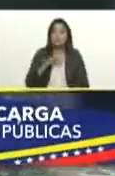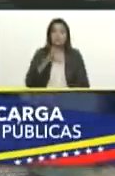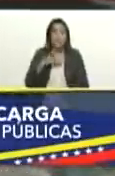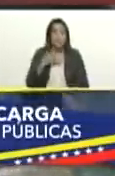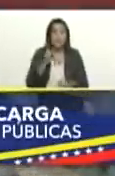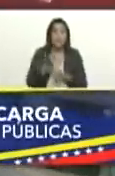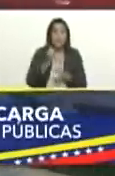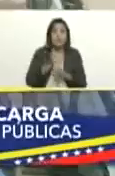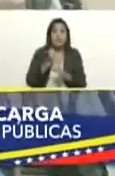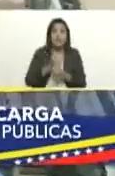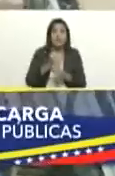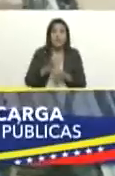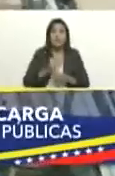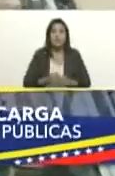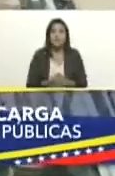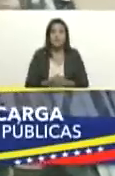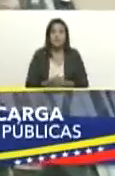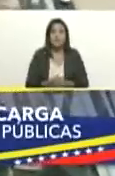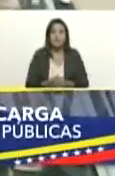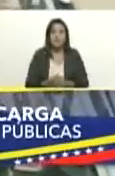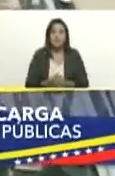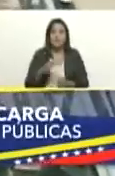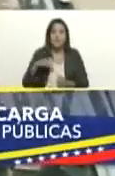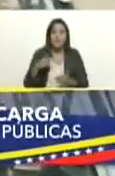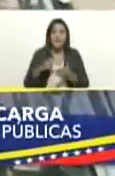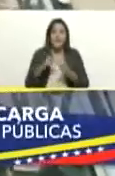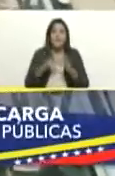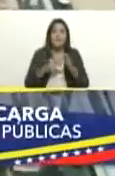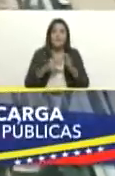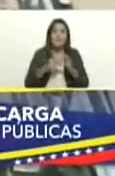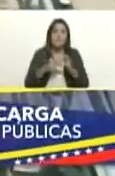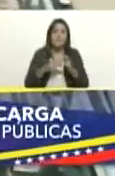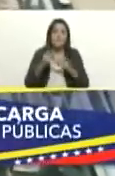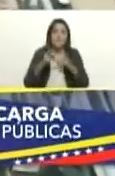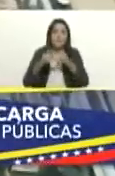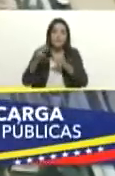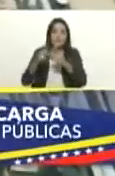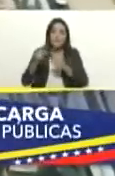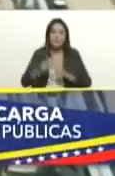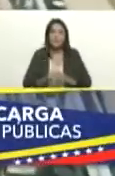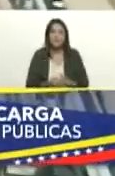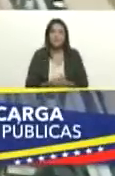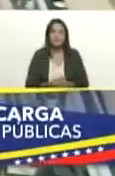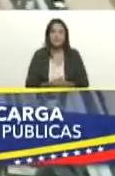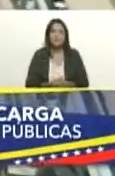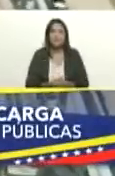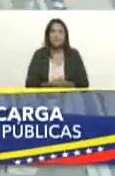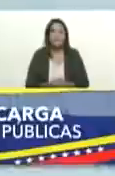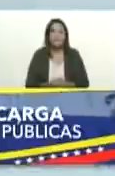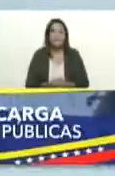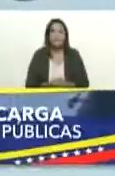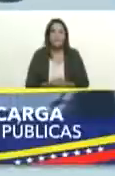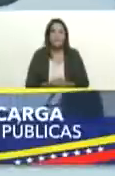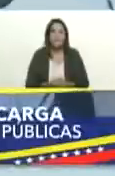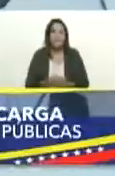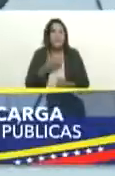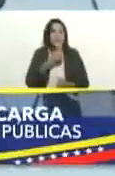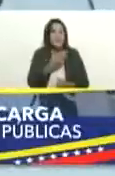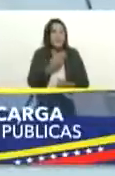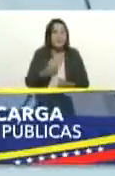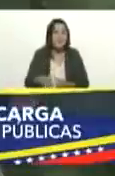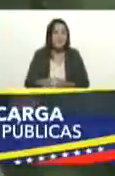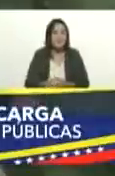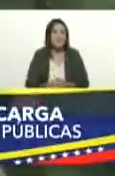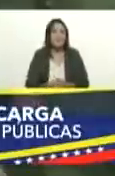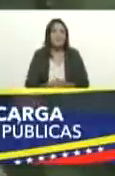cumplir con el plan de obra gracias viceministro bueno presidente una vez más en perfecta unión cívico-militar desde